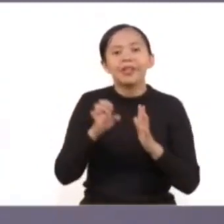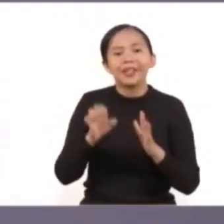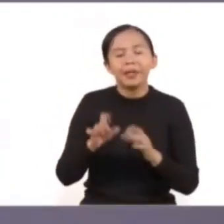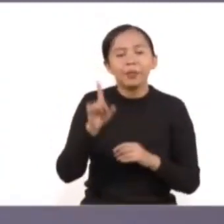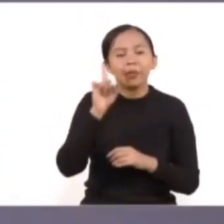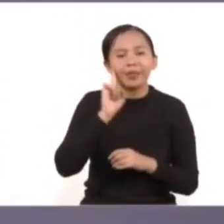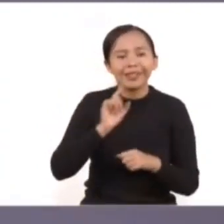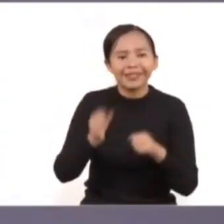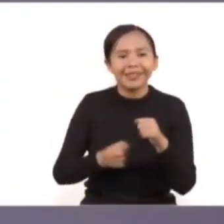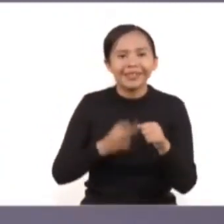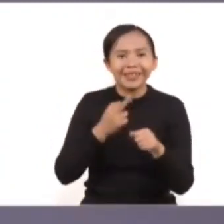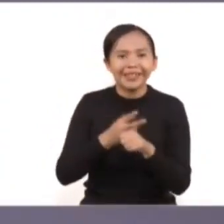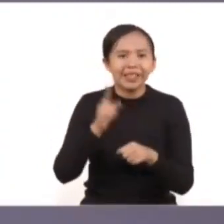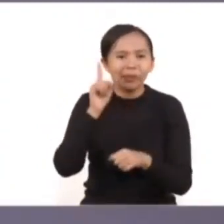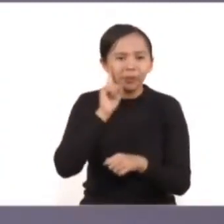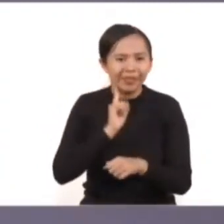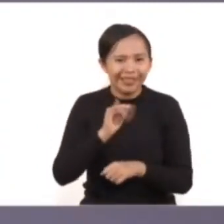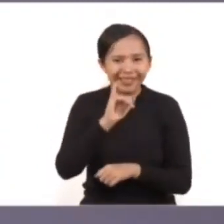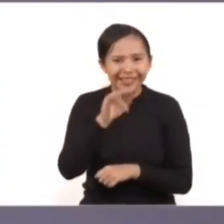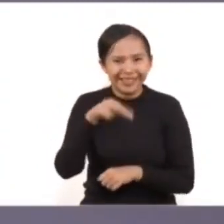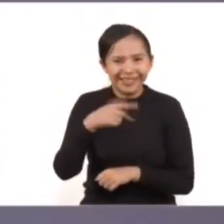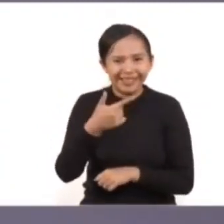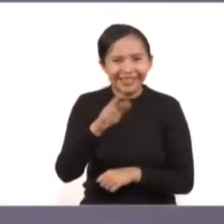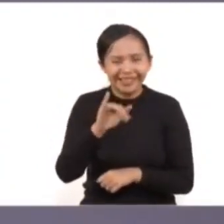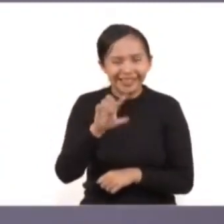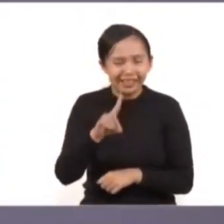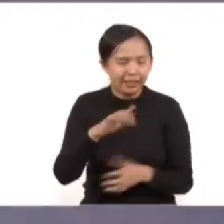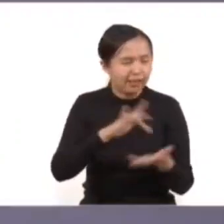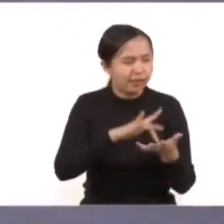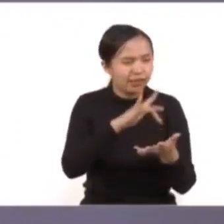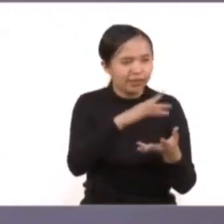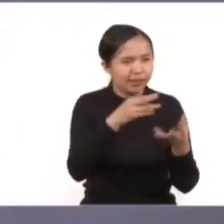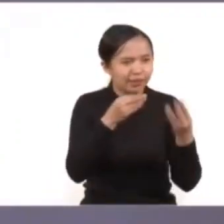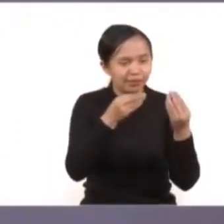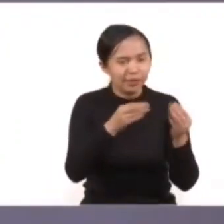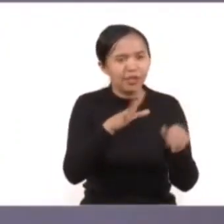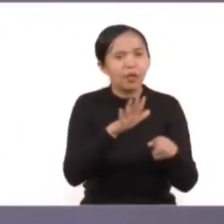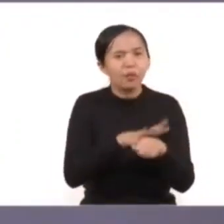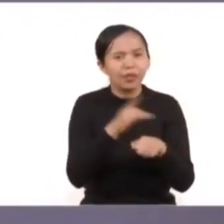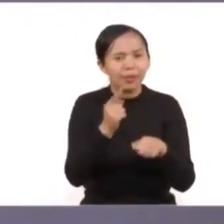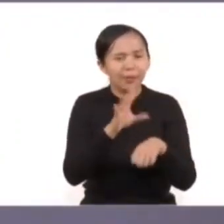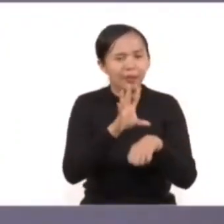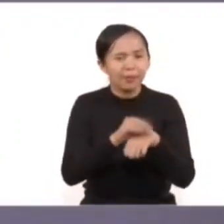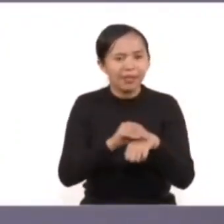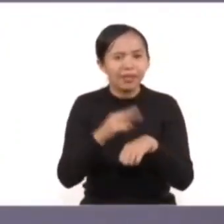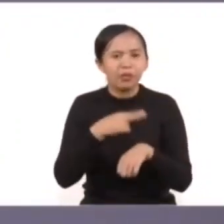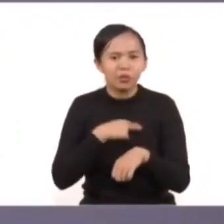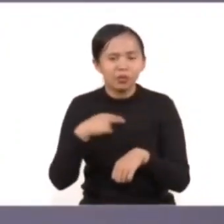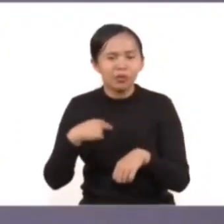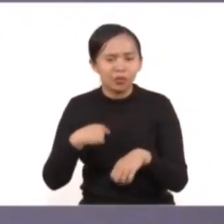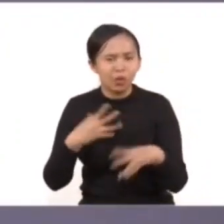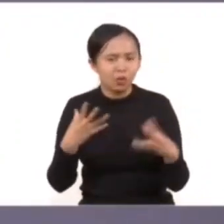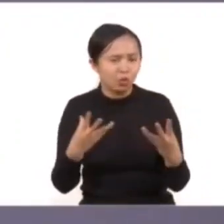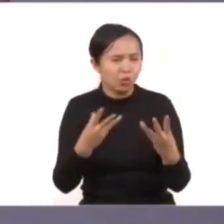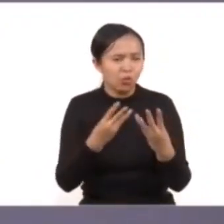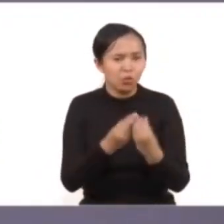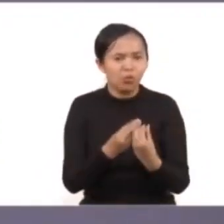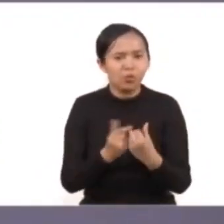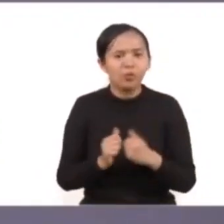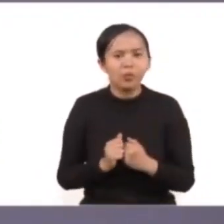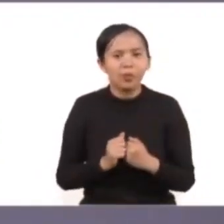de la secretaria de las Mujeres, Ingrid, a quien le agradezco muchísimo que nos permita hacer estos comentarios y estar con ustedes.